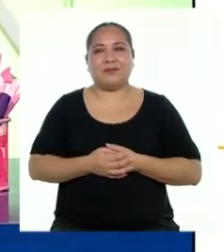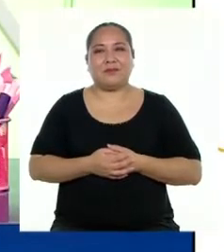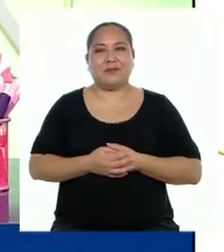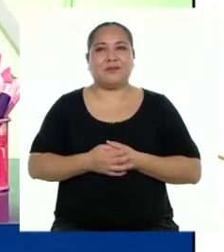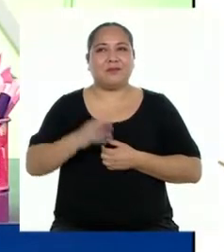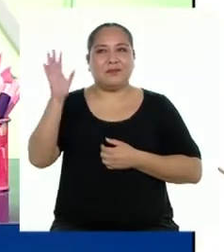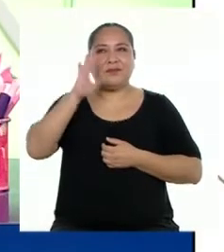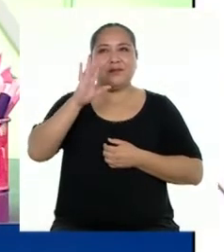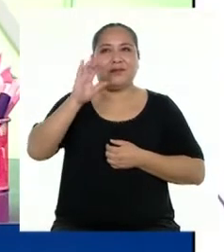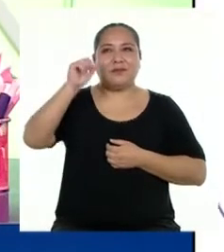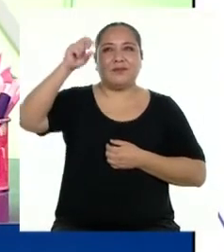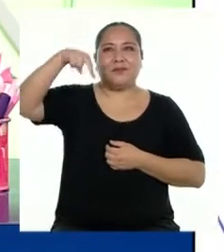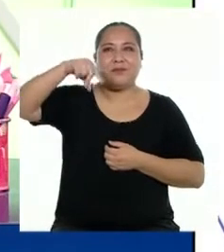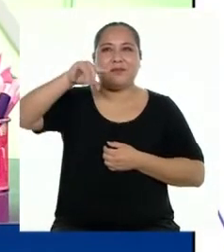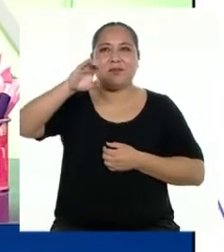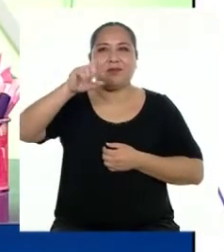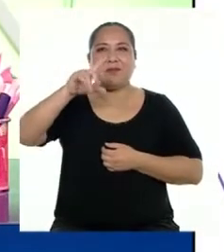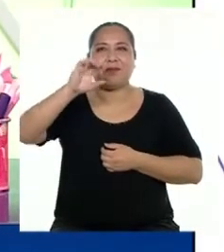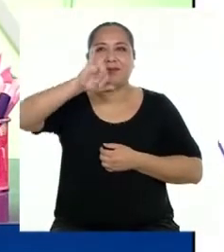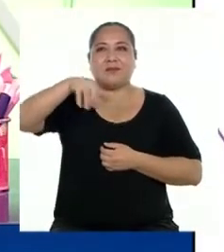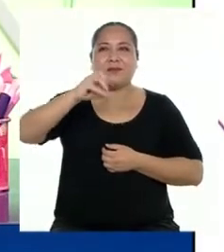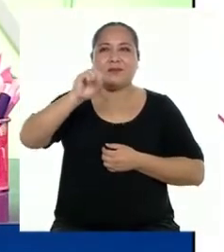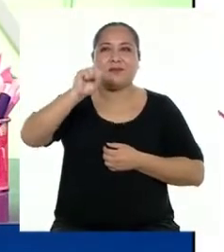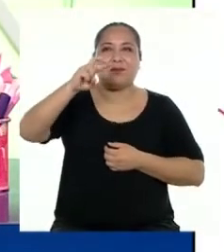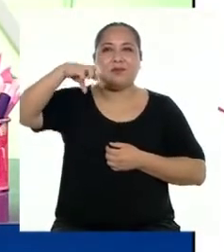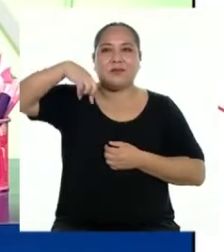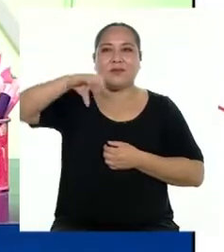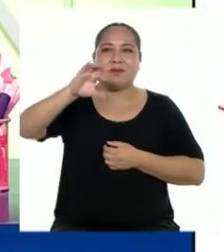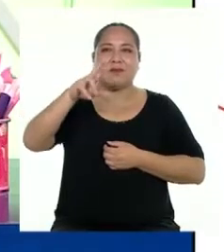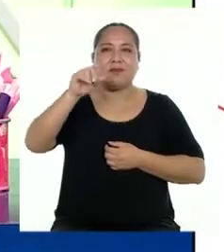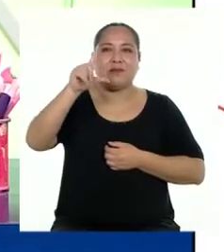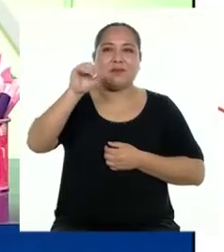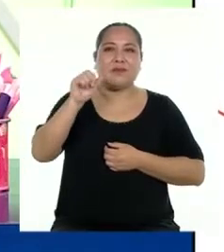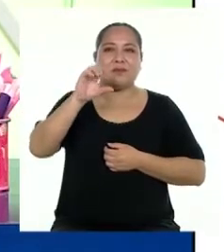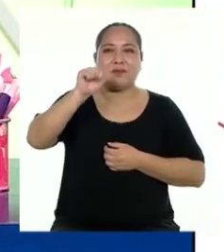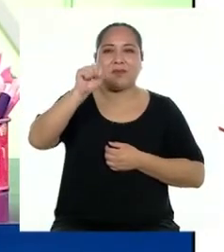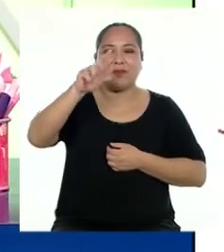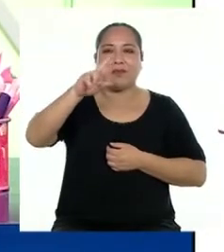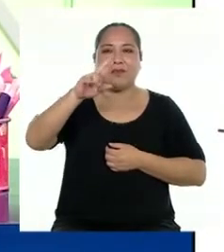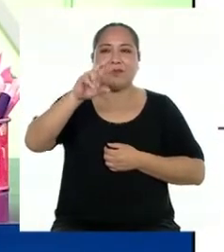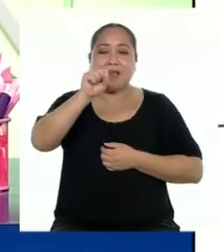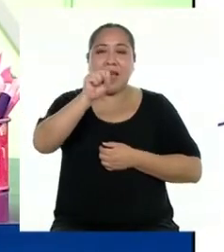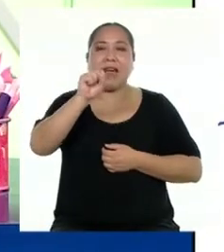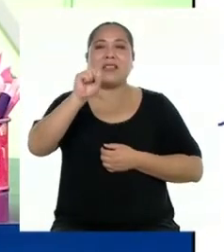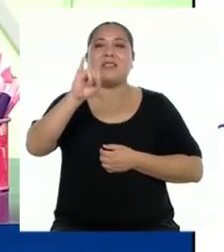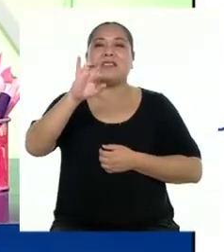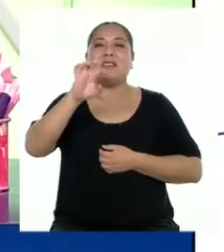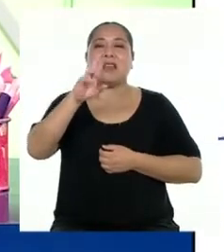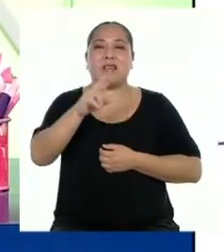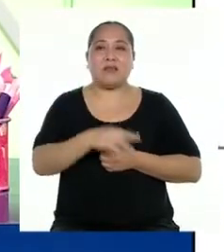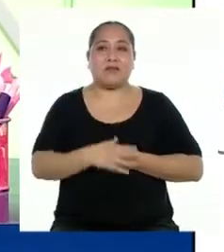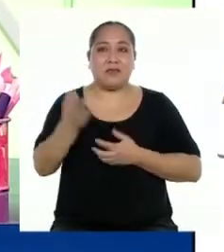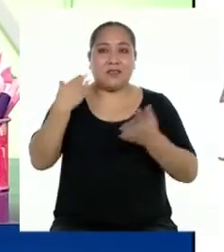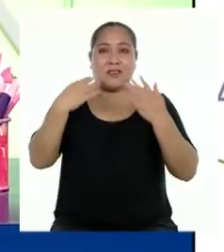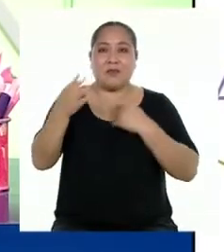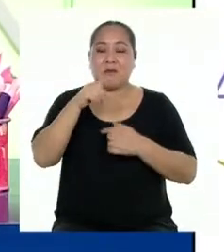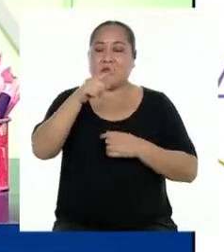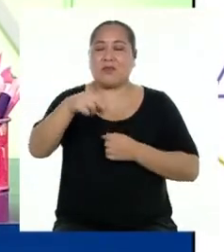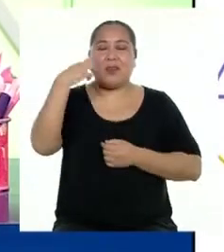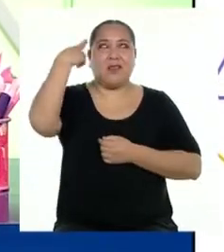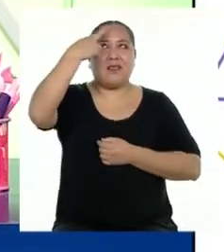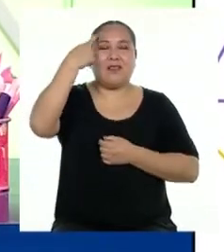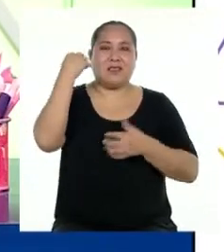Hola Angeli, Josep, Carla y Asier. Gracias por participar en el programa de hoy. Los he llamado porque ustedes son recontra